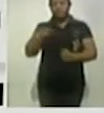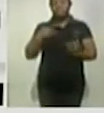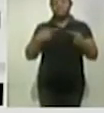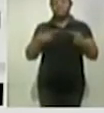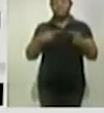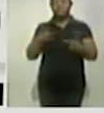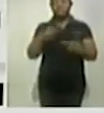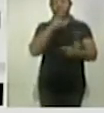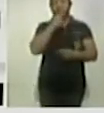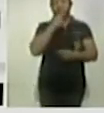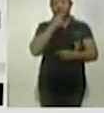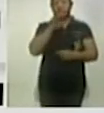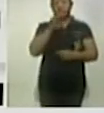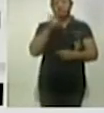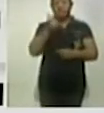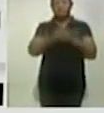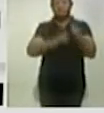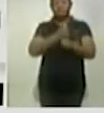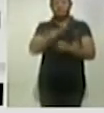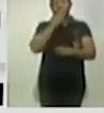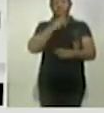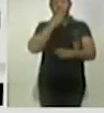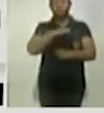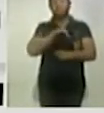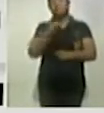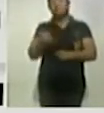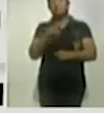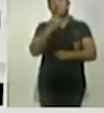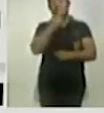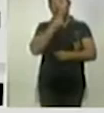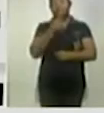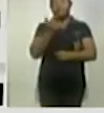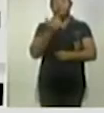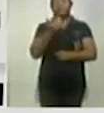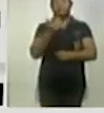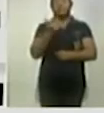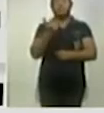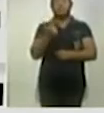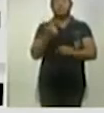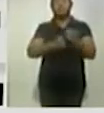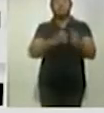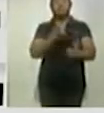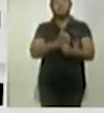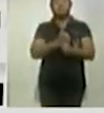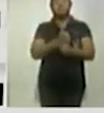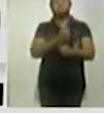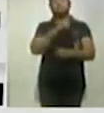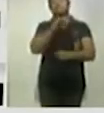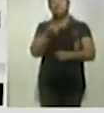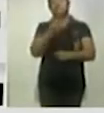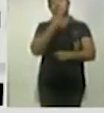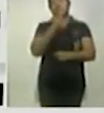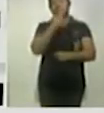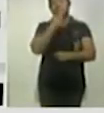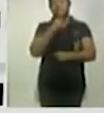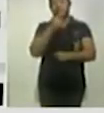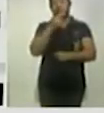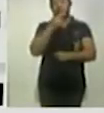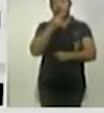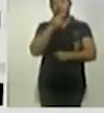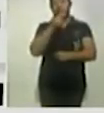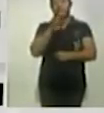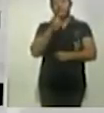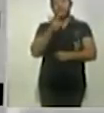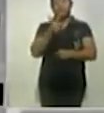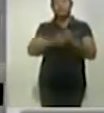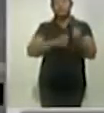cuarenta siete años con diabetes, un hombre de cincuenta y un años sin comorbilidades y un paciente masculino de cuarenta y siete años con obesidad.